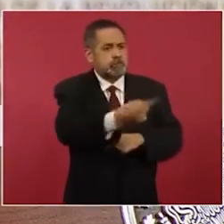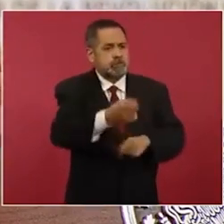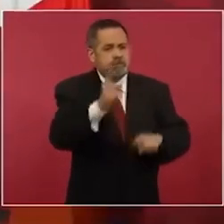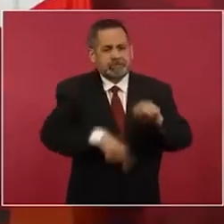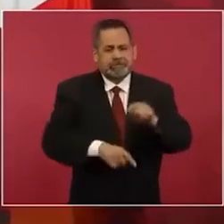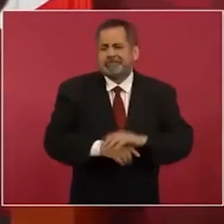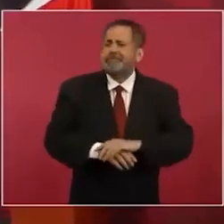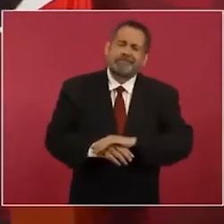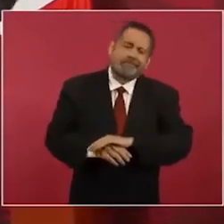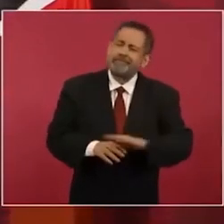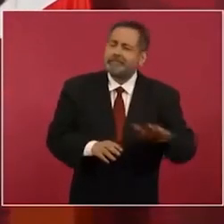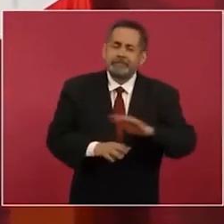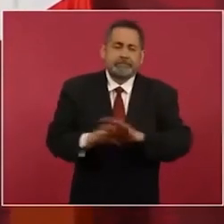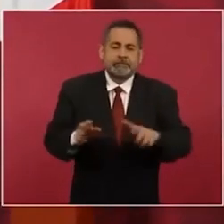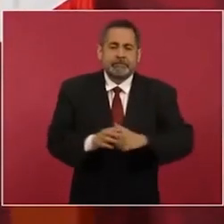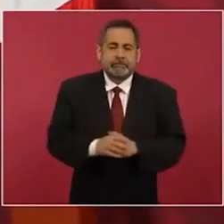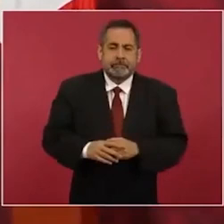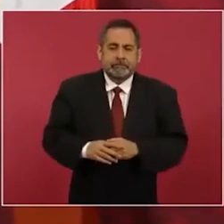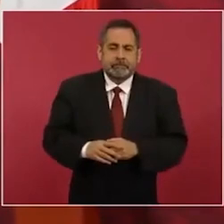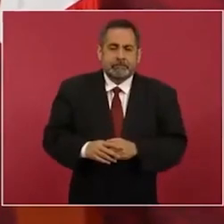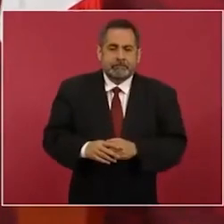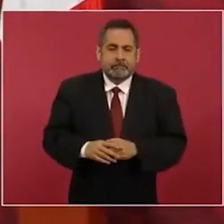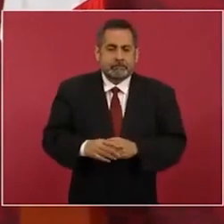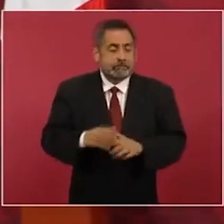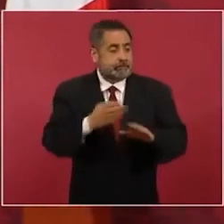ahora que no aparecía Loret,